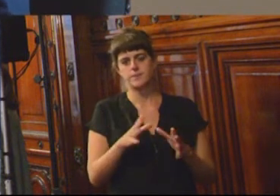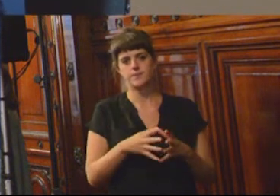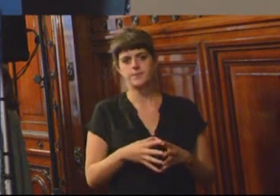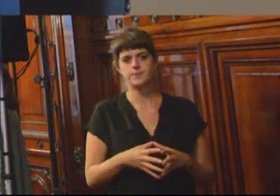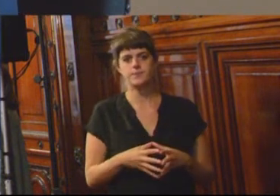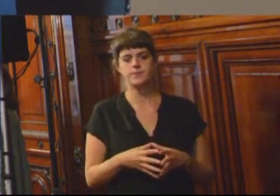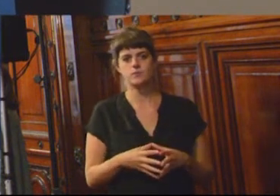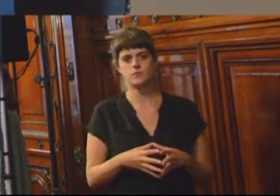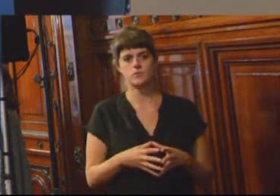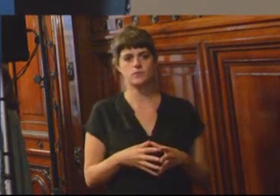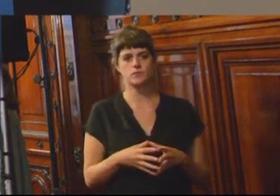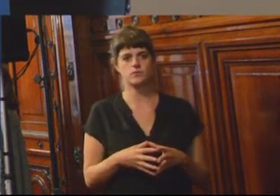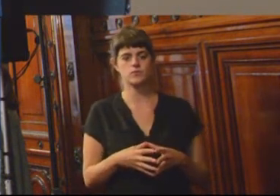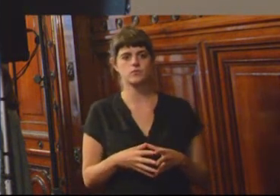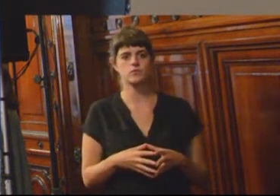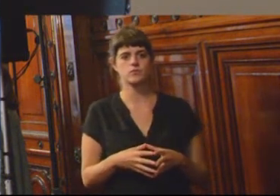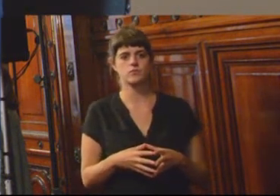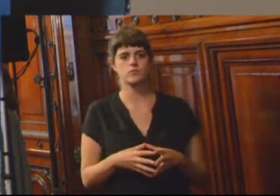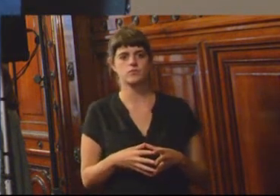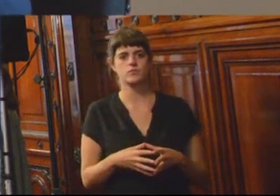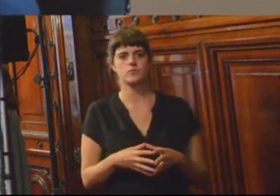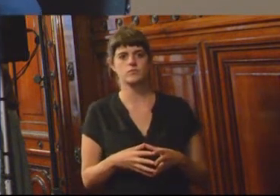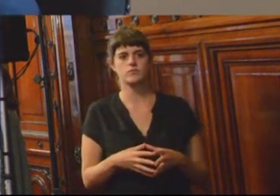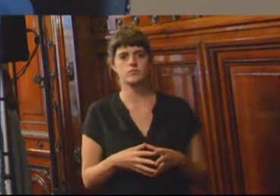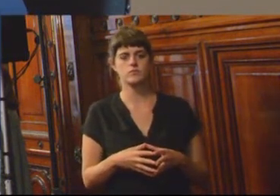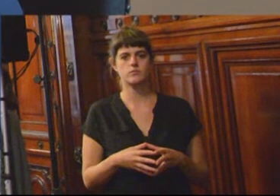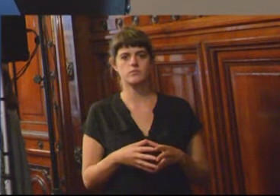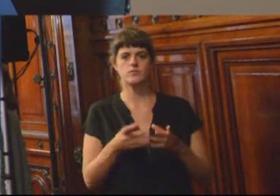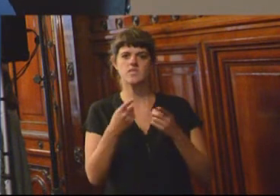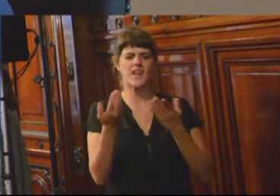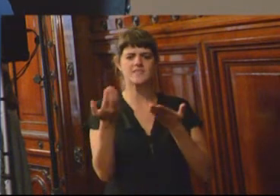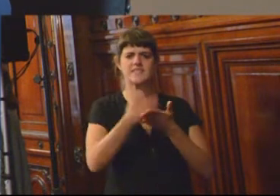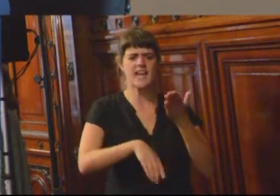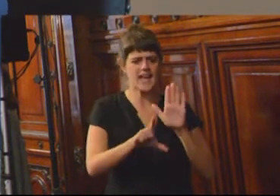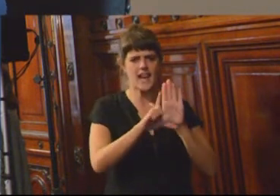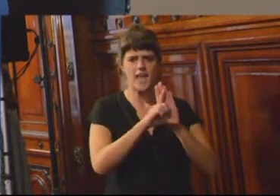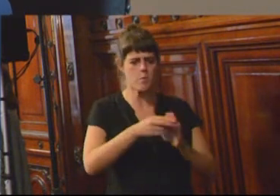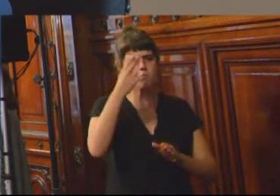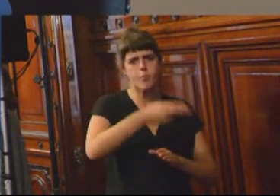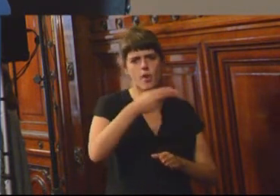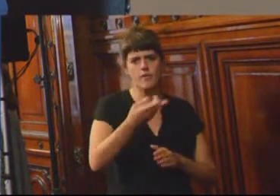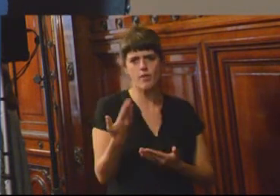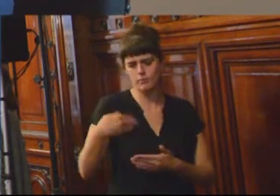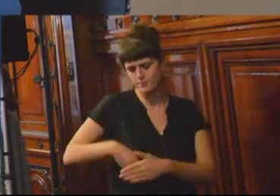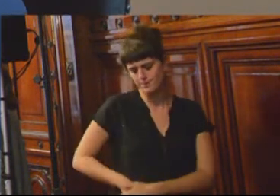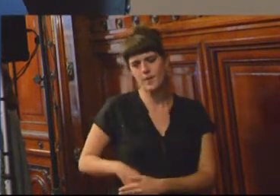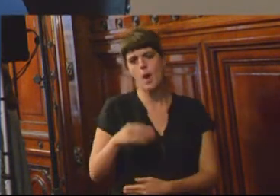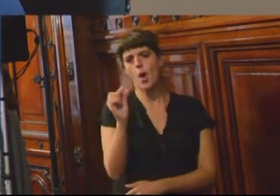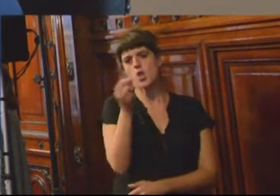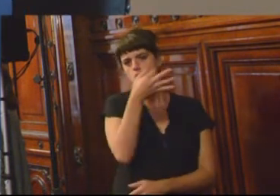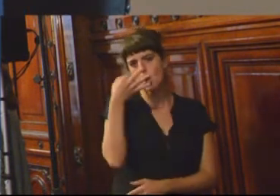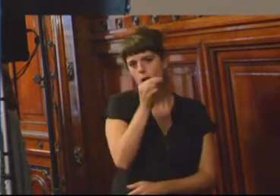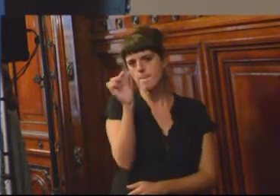la posesión de drogas en cantidades mínimas, aporte